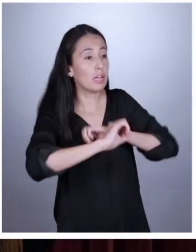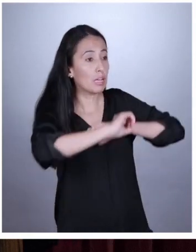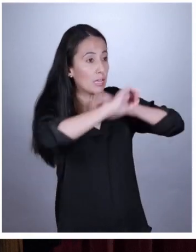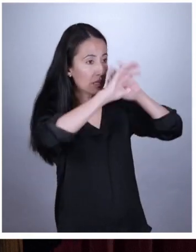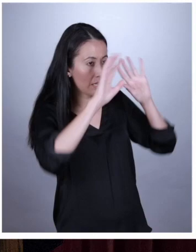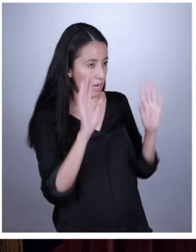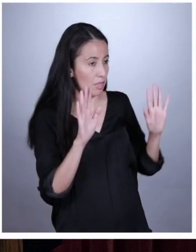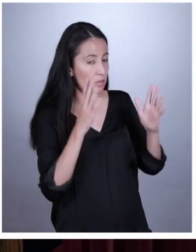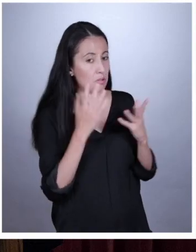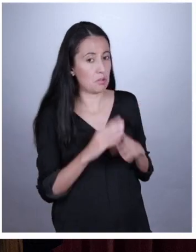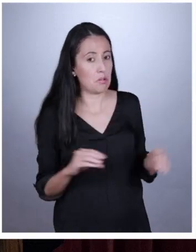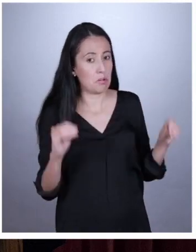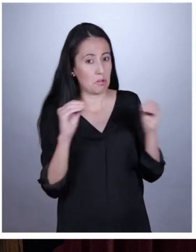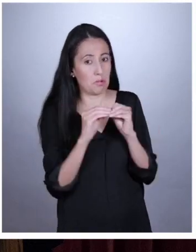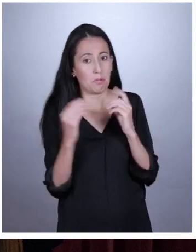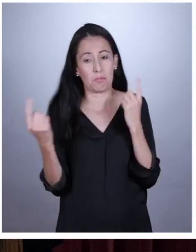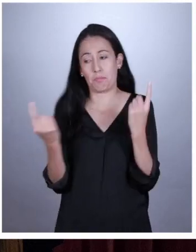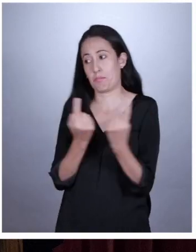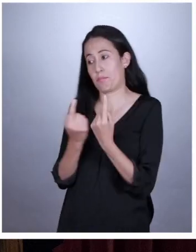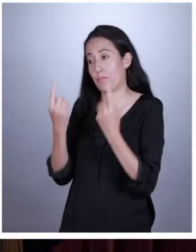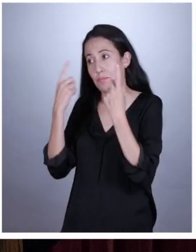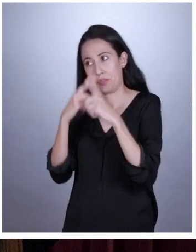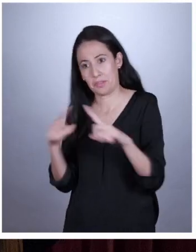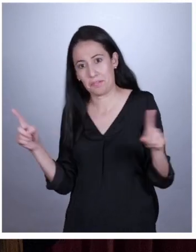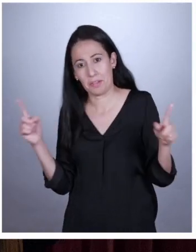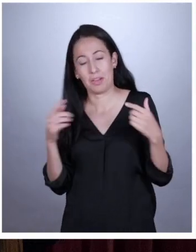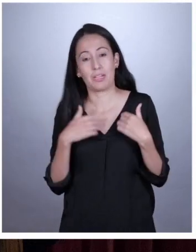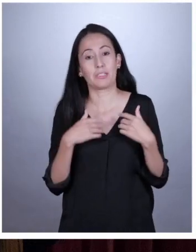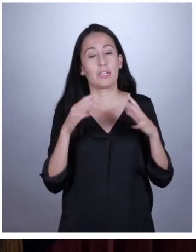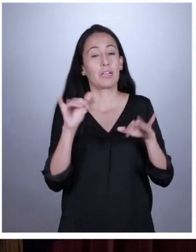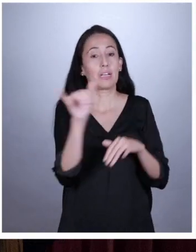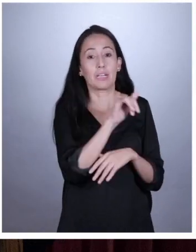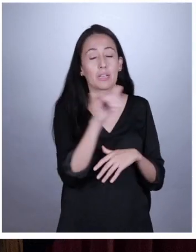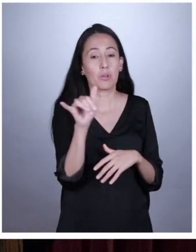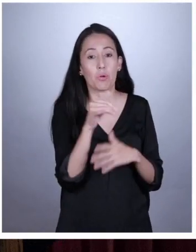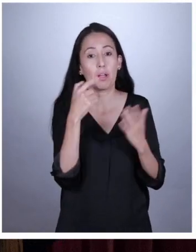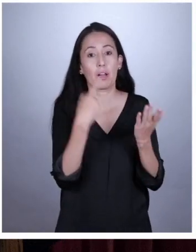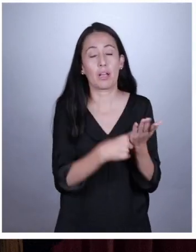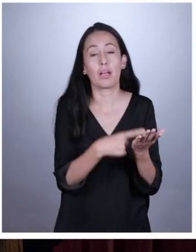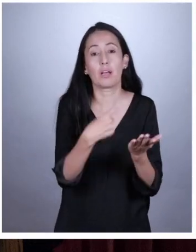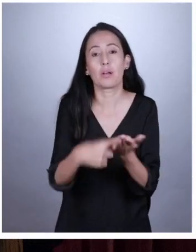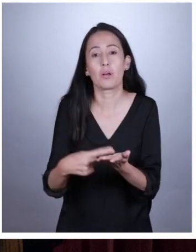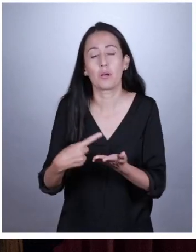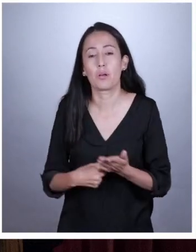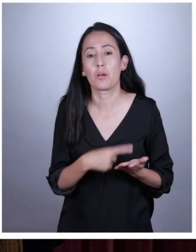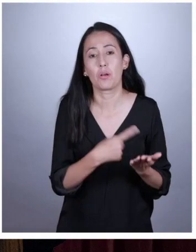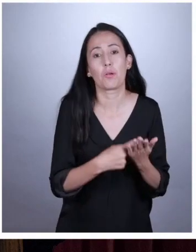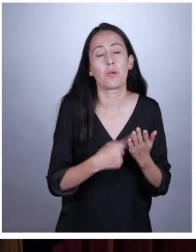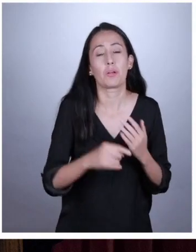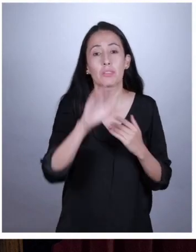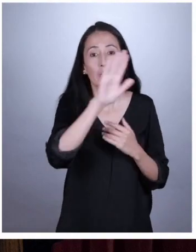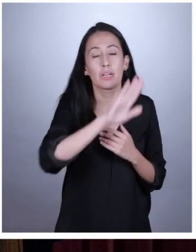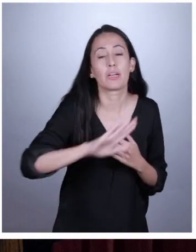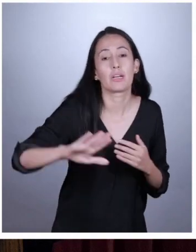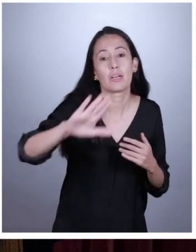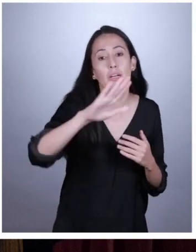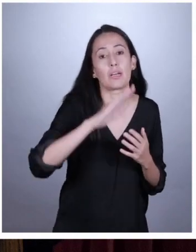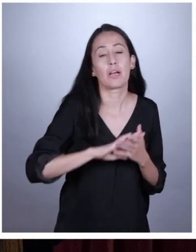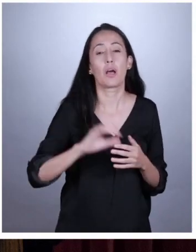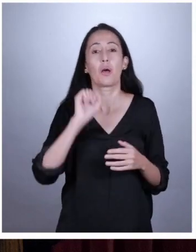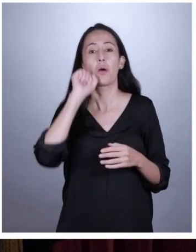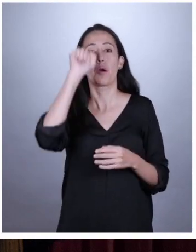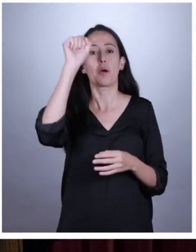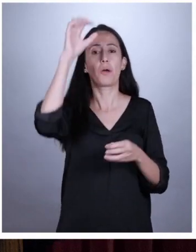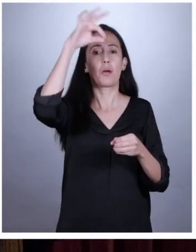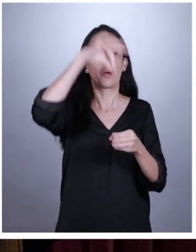Queda clarísimo que tenemos más puntos en común que diferencias. Igual, no quiero dejar de decirles a mis compañeros.